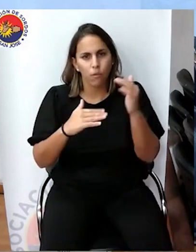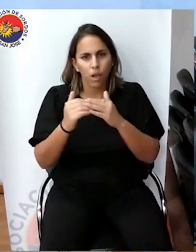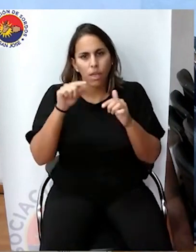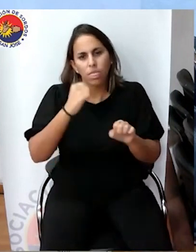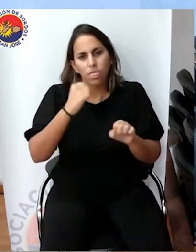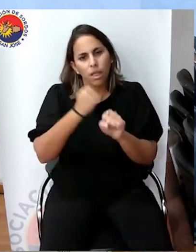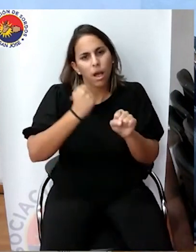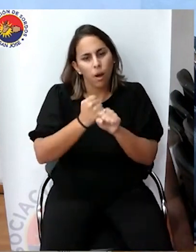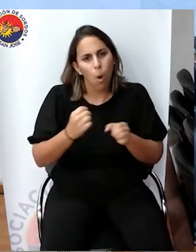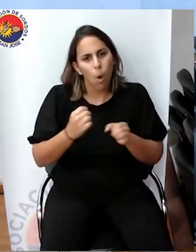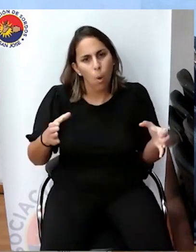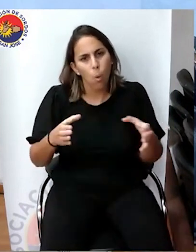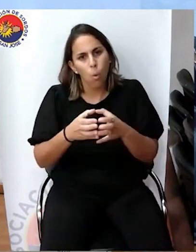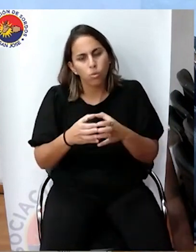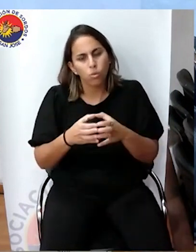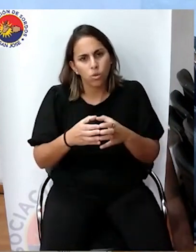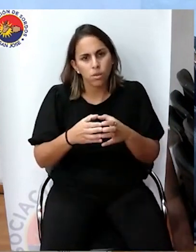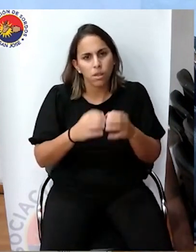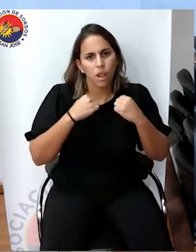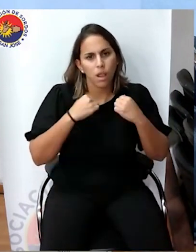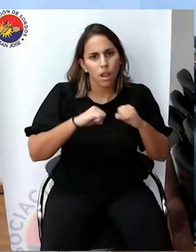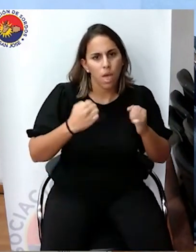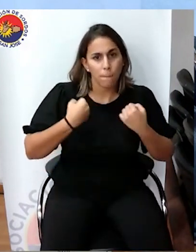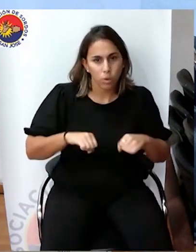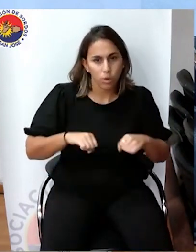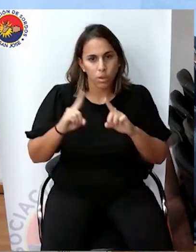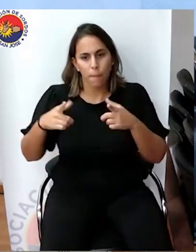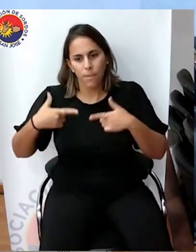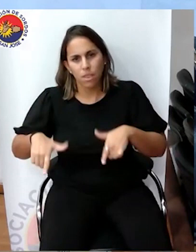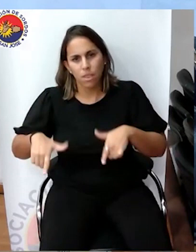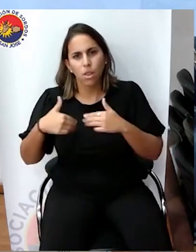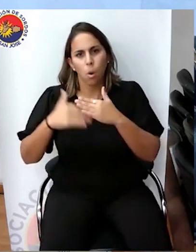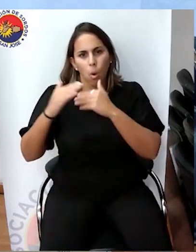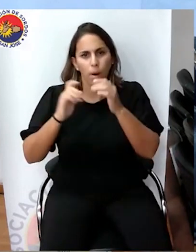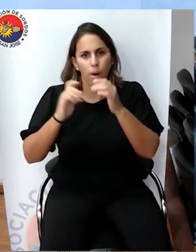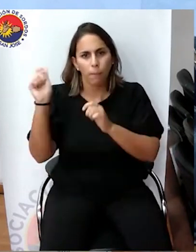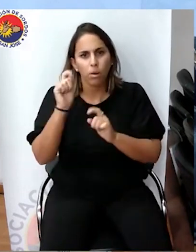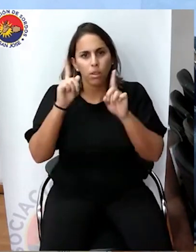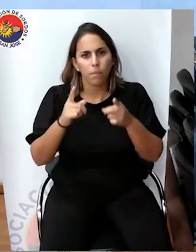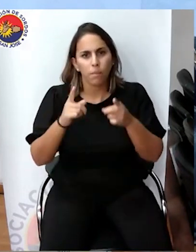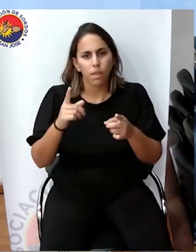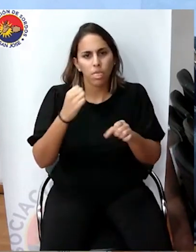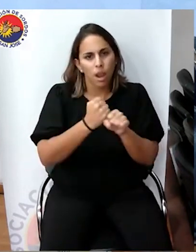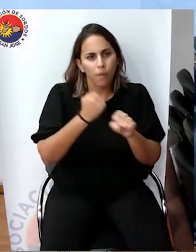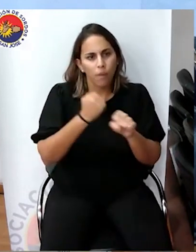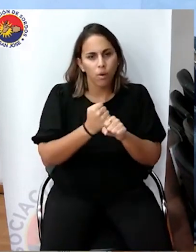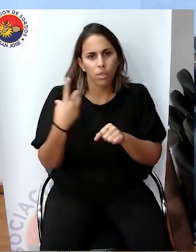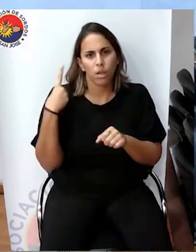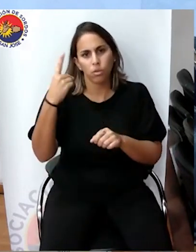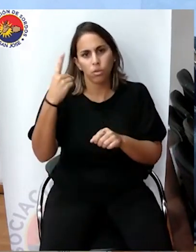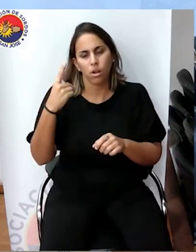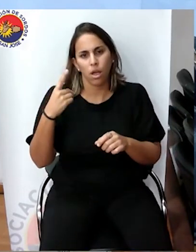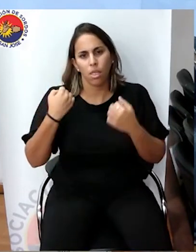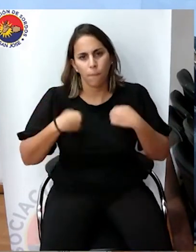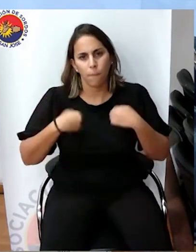haciendo un trabajo conjunto entre la Secretaría de Deporte, el Ministerio de Obras Públicas, destacándose el trabajo de la Directora de Deporte de la Intendencia,